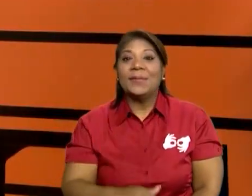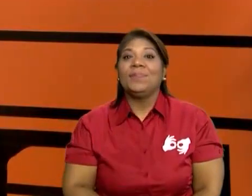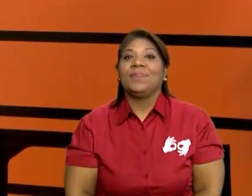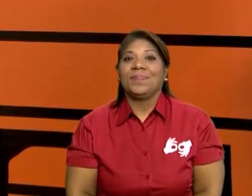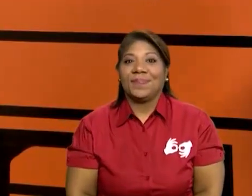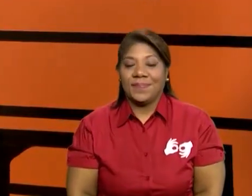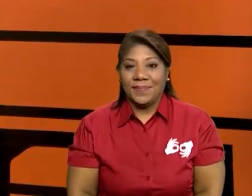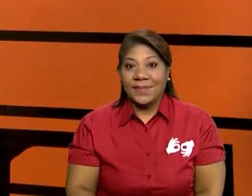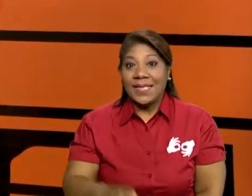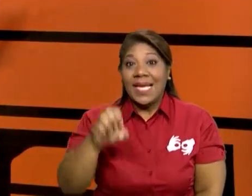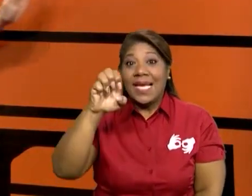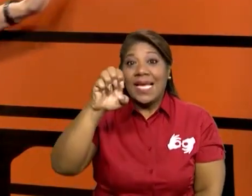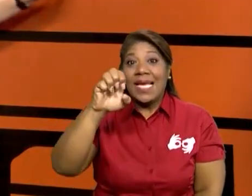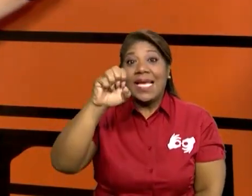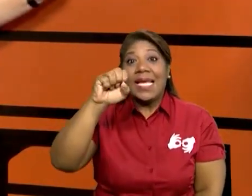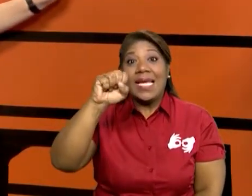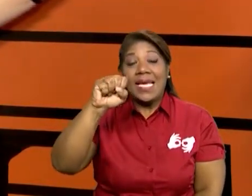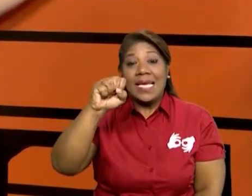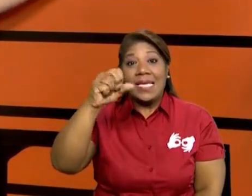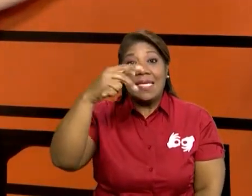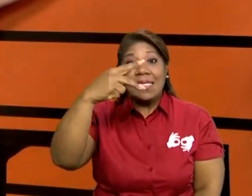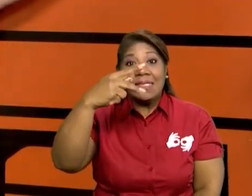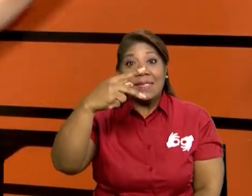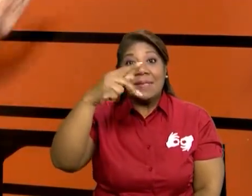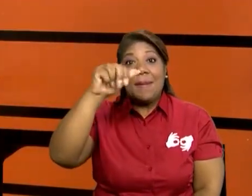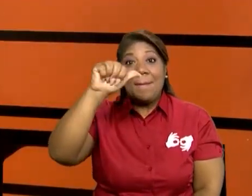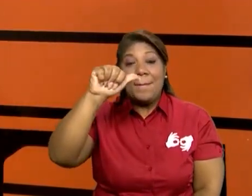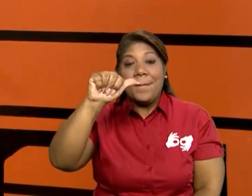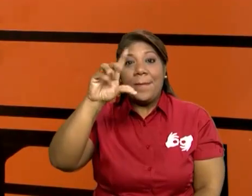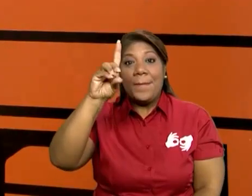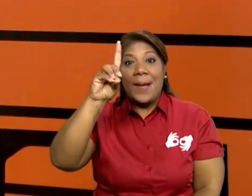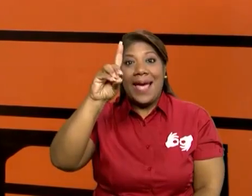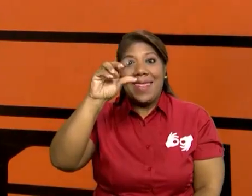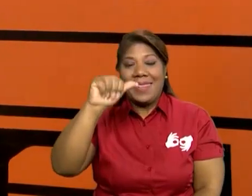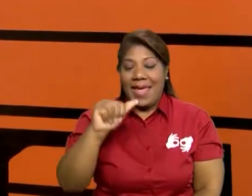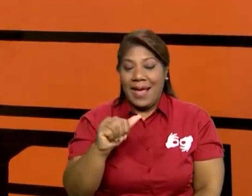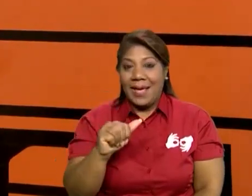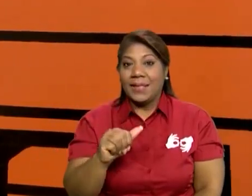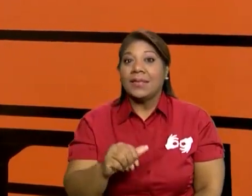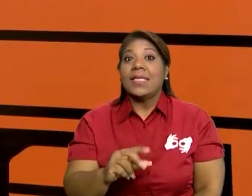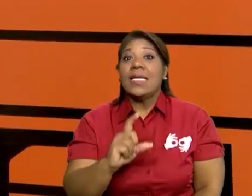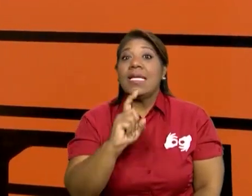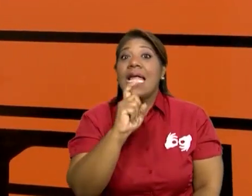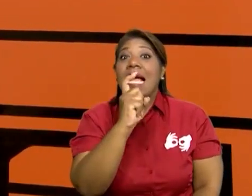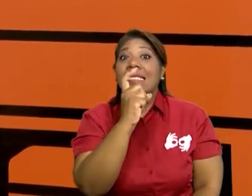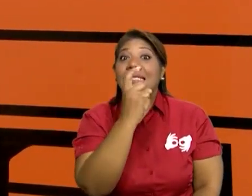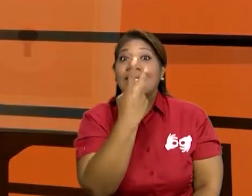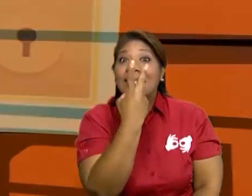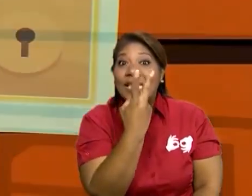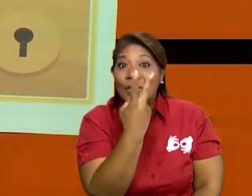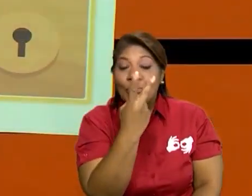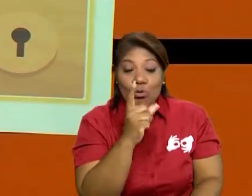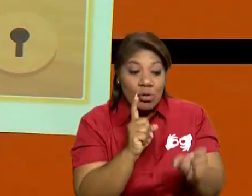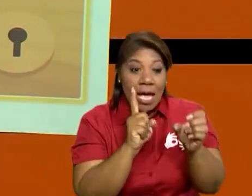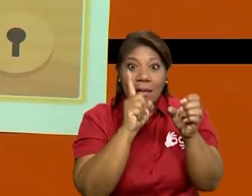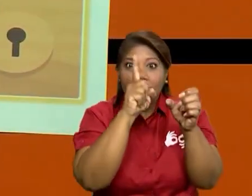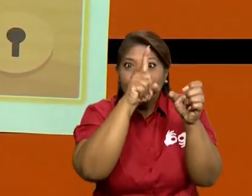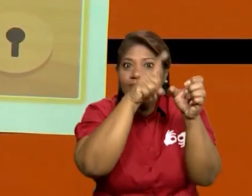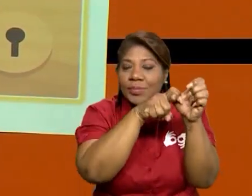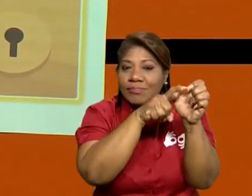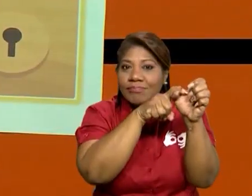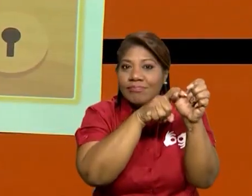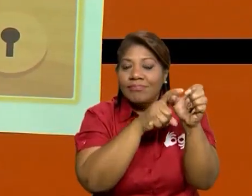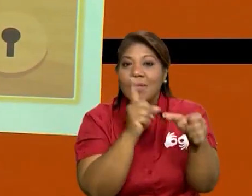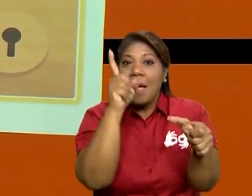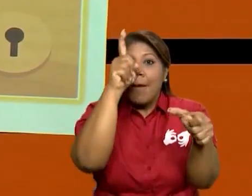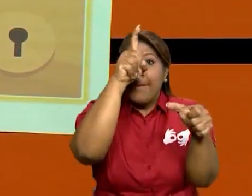espada y la palabra candado, que tiene la letra D, que fue la que estuvimos estudiando recientemente.